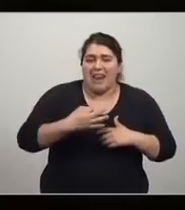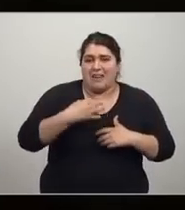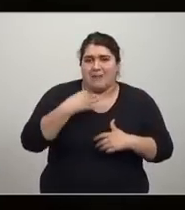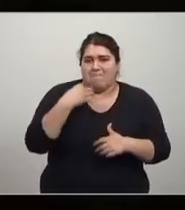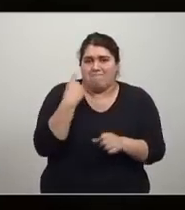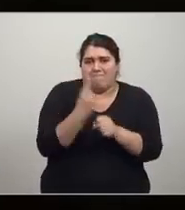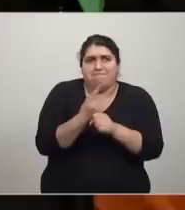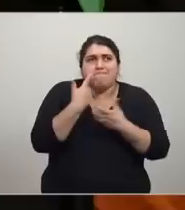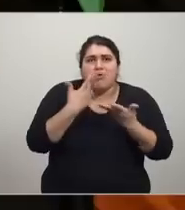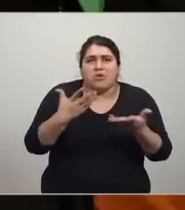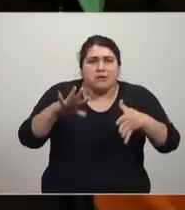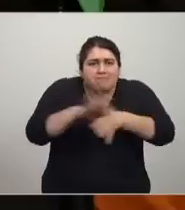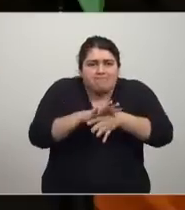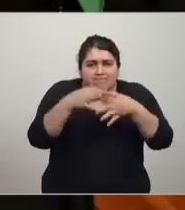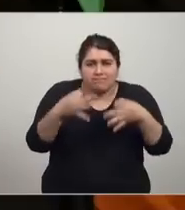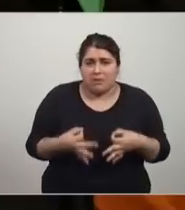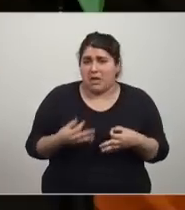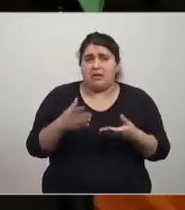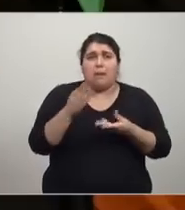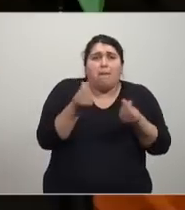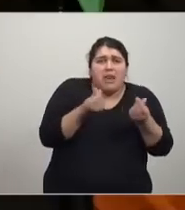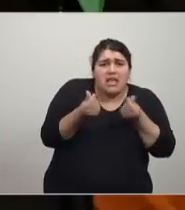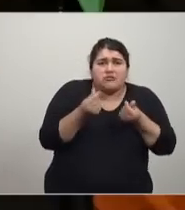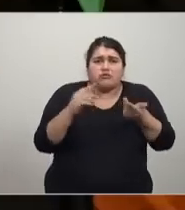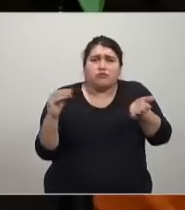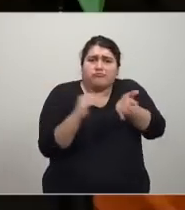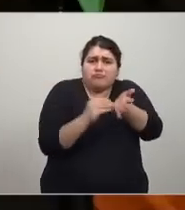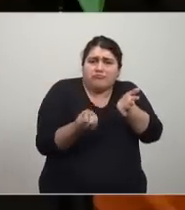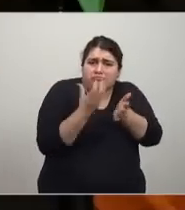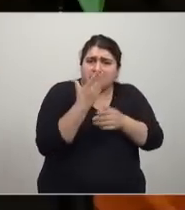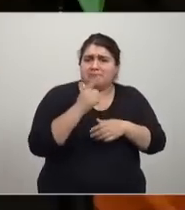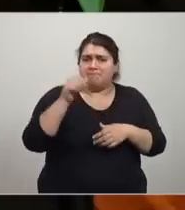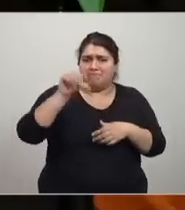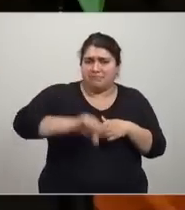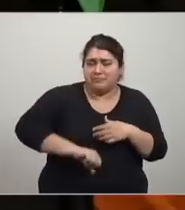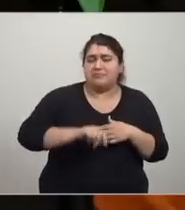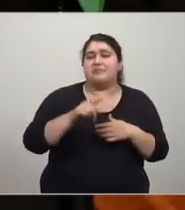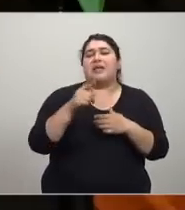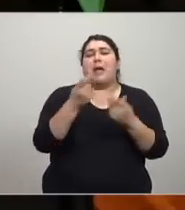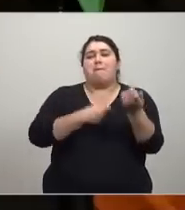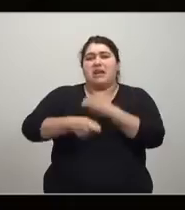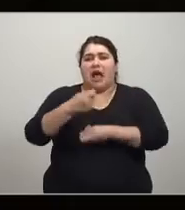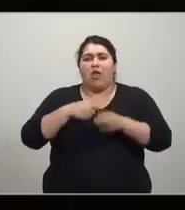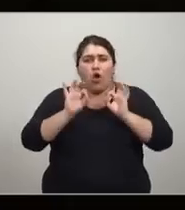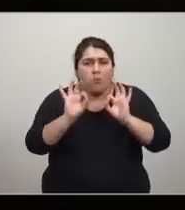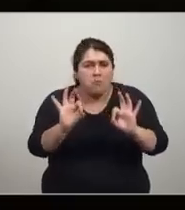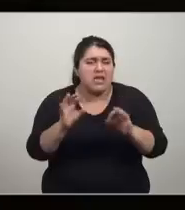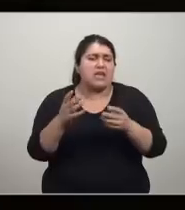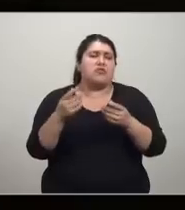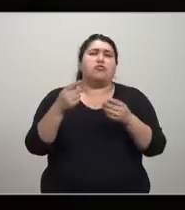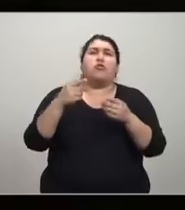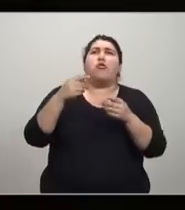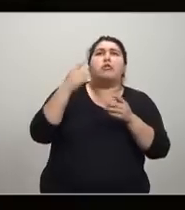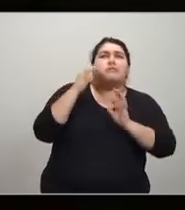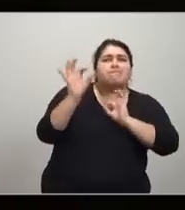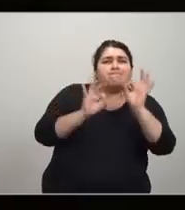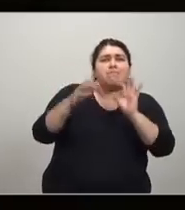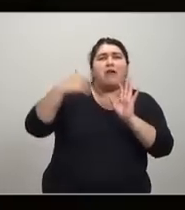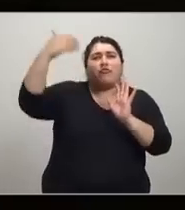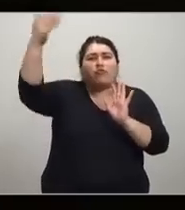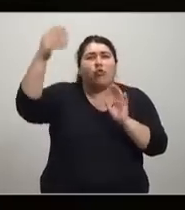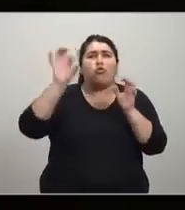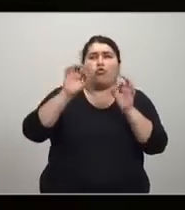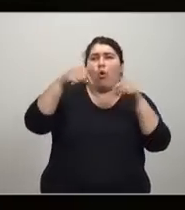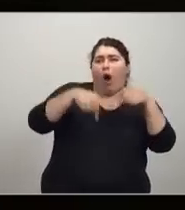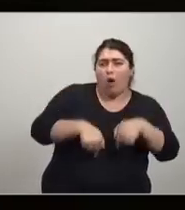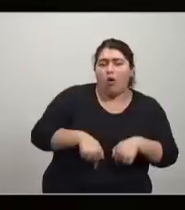perfecta, decir, los agentes no pueden establecer el precio por sí solos, información perfecta, mercados completos, tanto espaciales cuanto a futuro, es decir, mercados